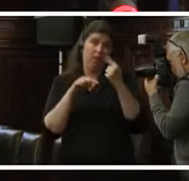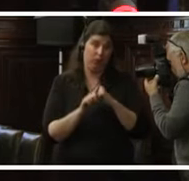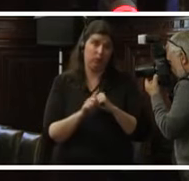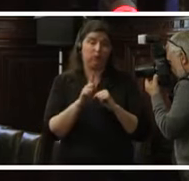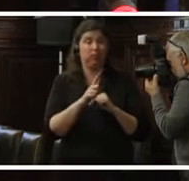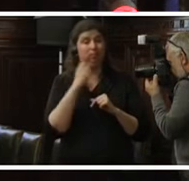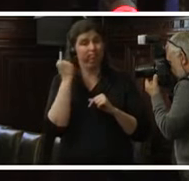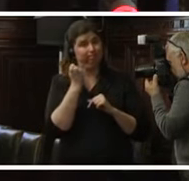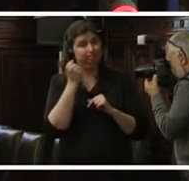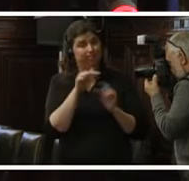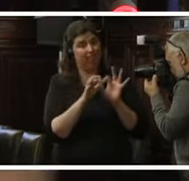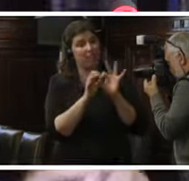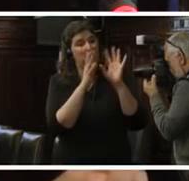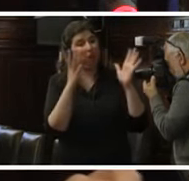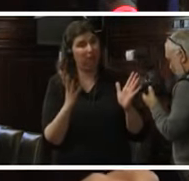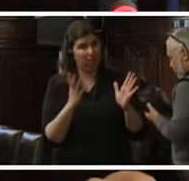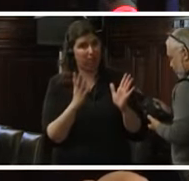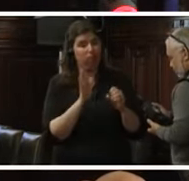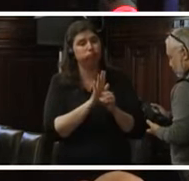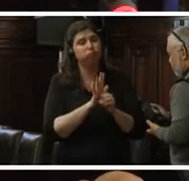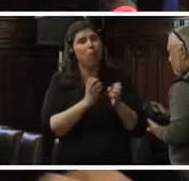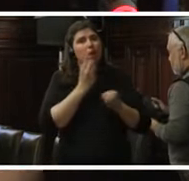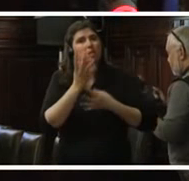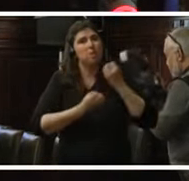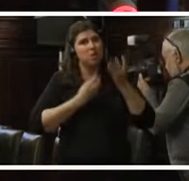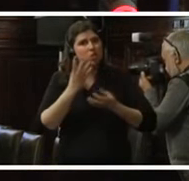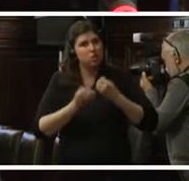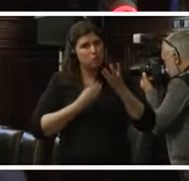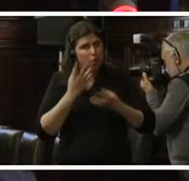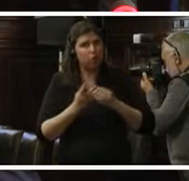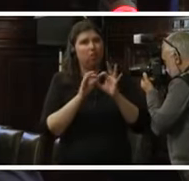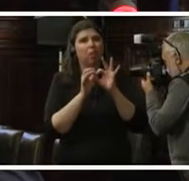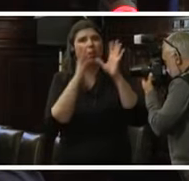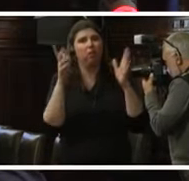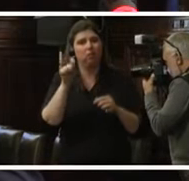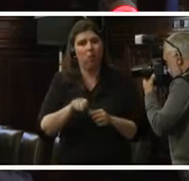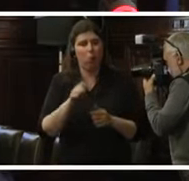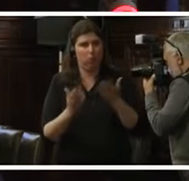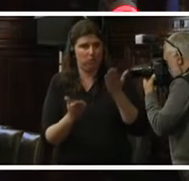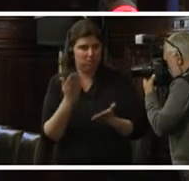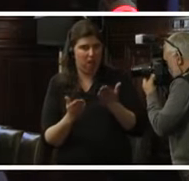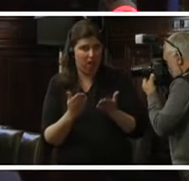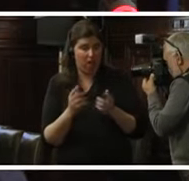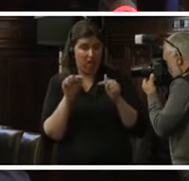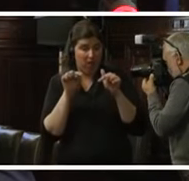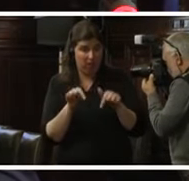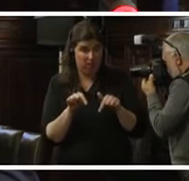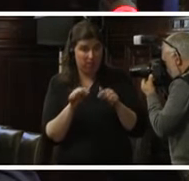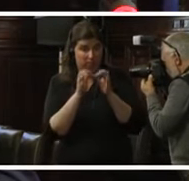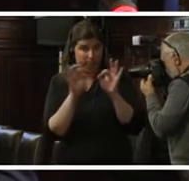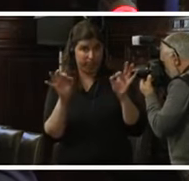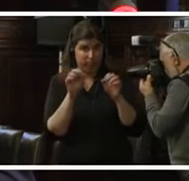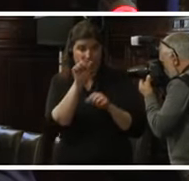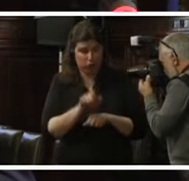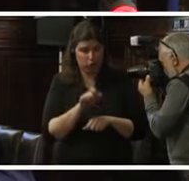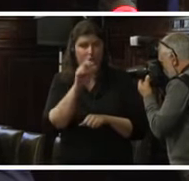este caso, como una expresión de independencia judicial. El propio Eduardo Couture, que fue decano de